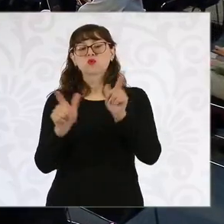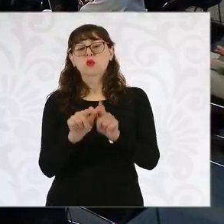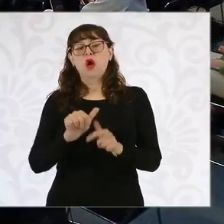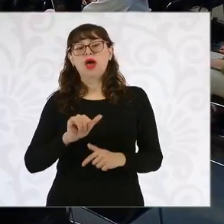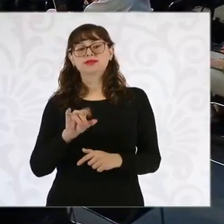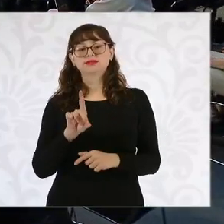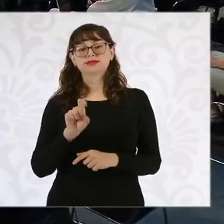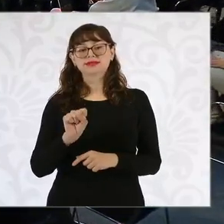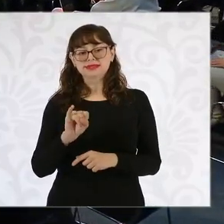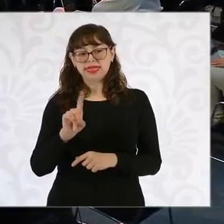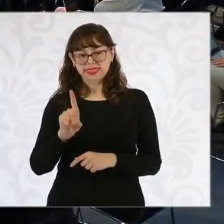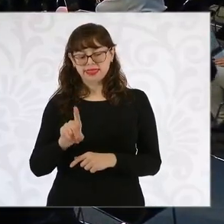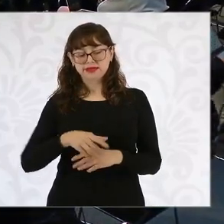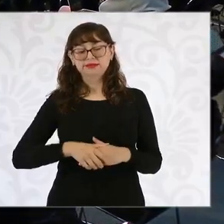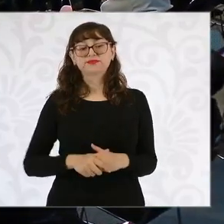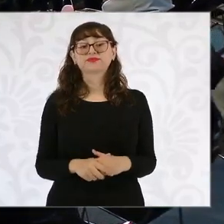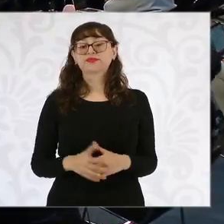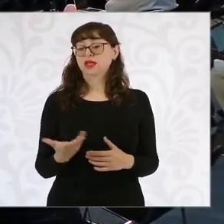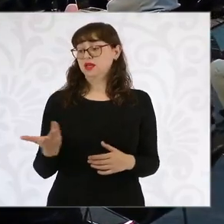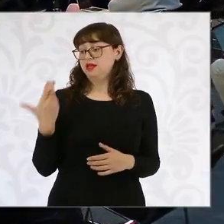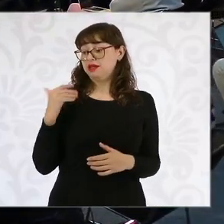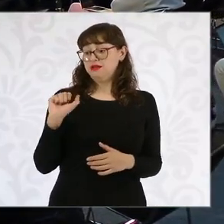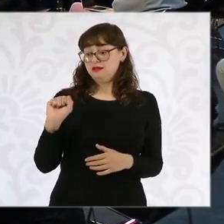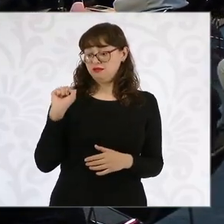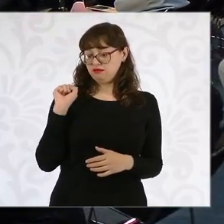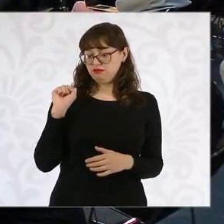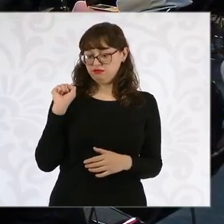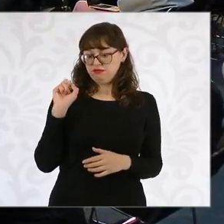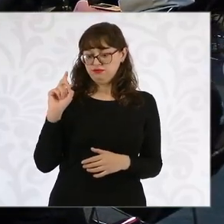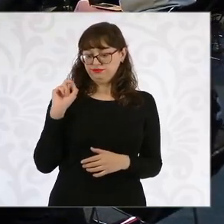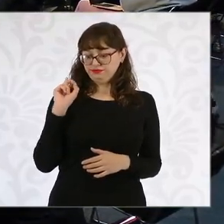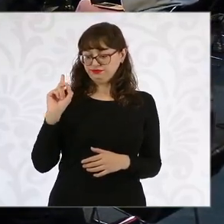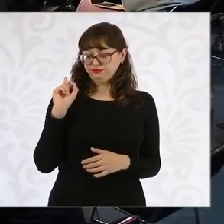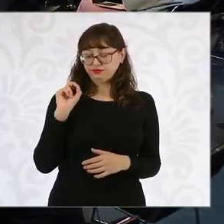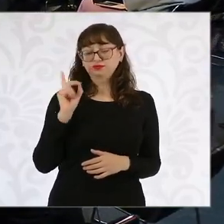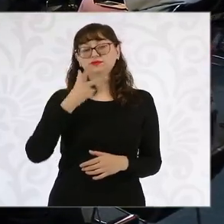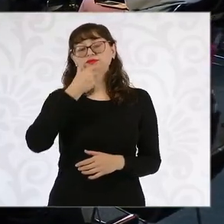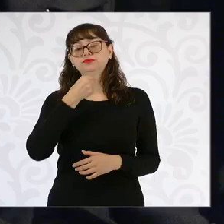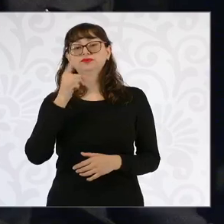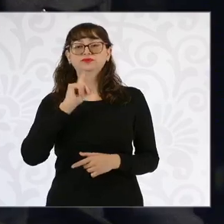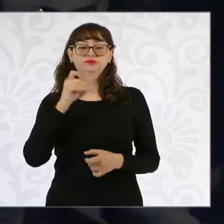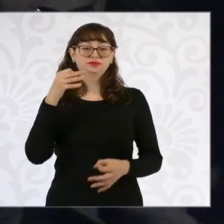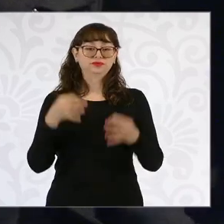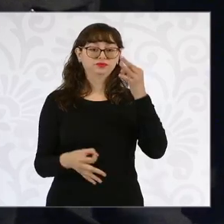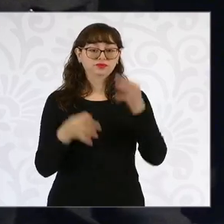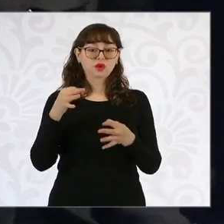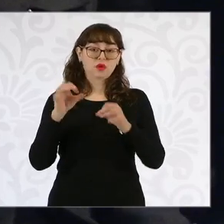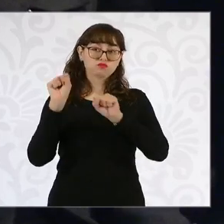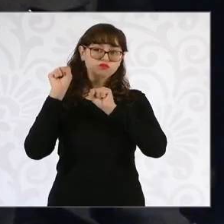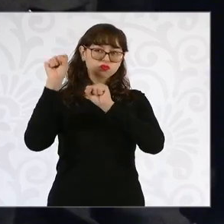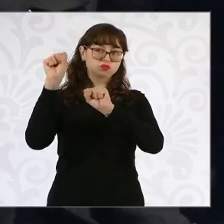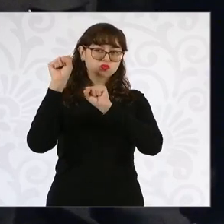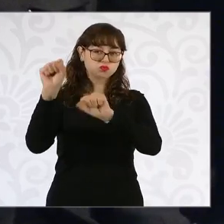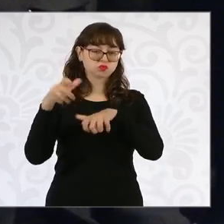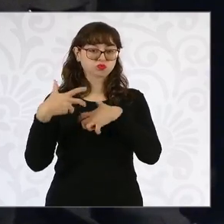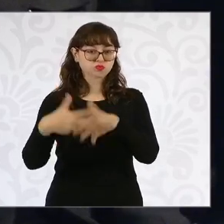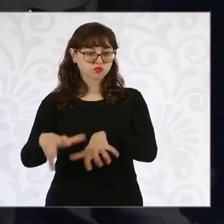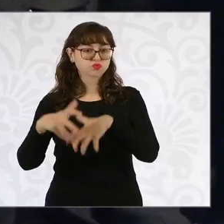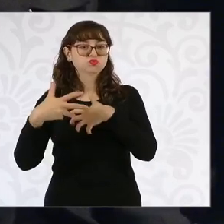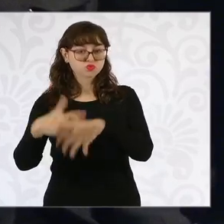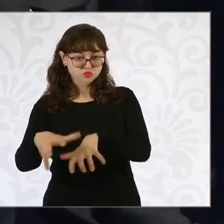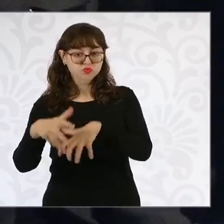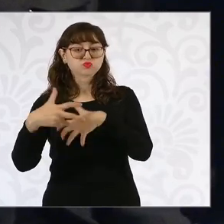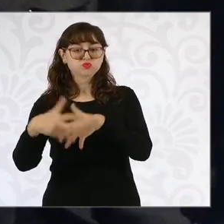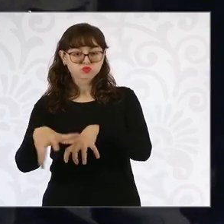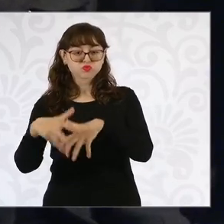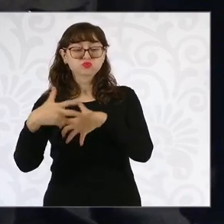Preguntarle, este fin de semana hubo manifestaciones de juezas en la Ciudad de México y la ministra presidenta de la Suprema Corte,